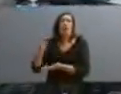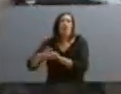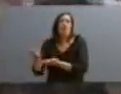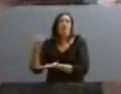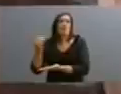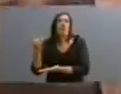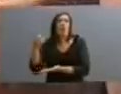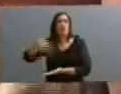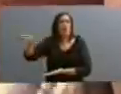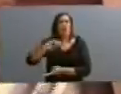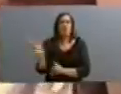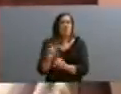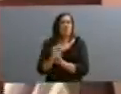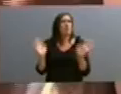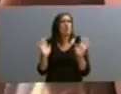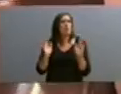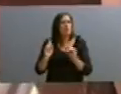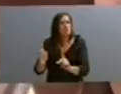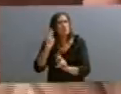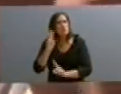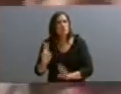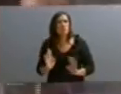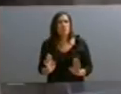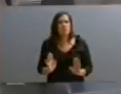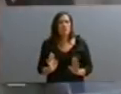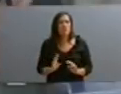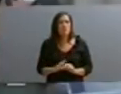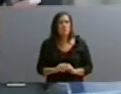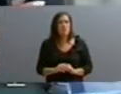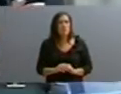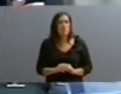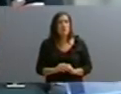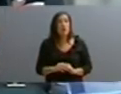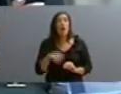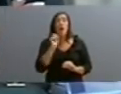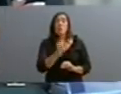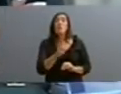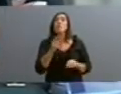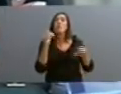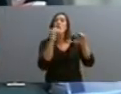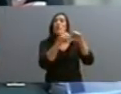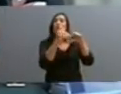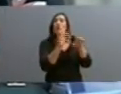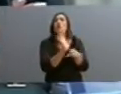y que ofrecemos a estos fondos denominados buitres